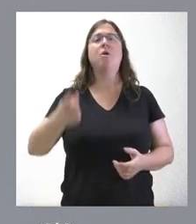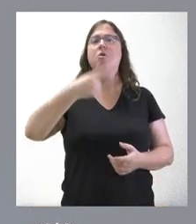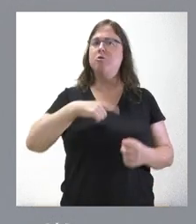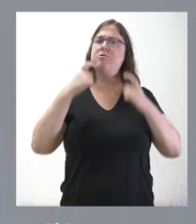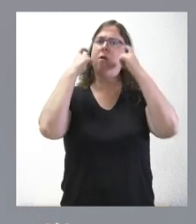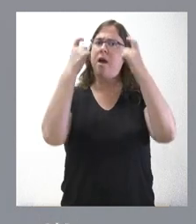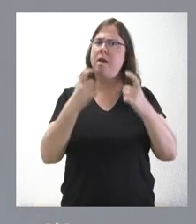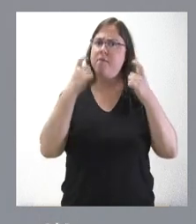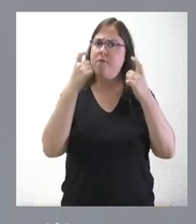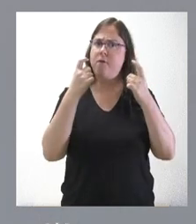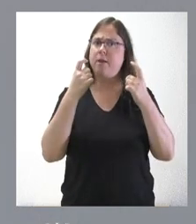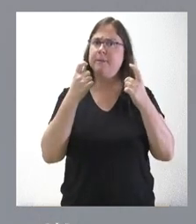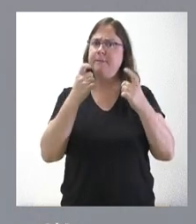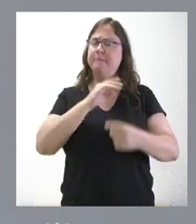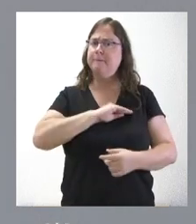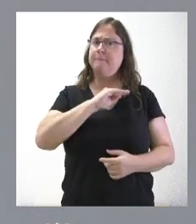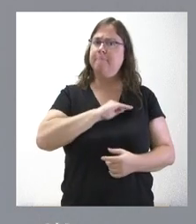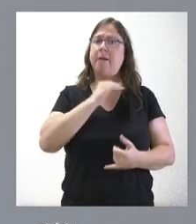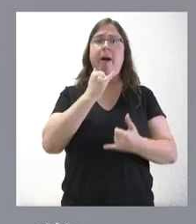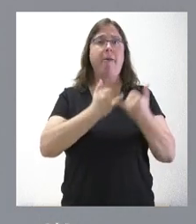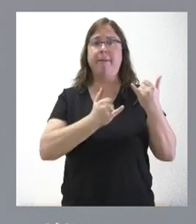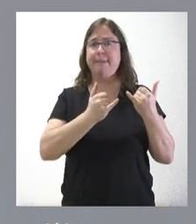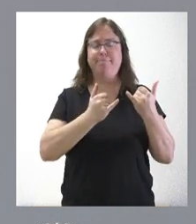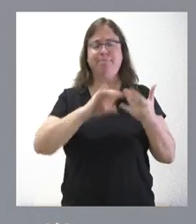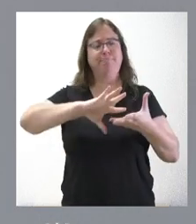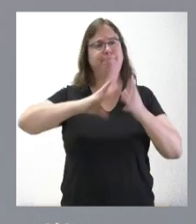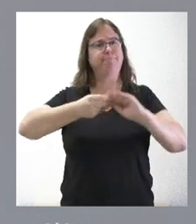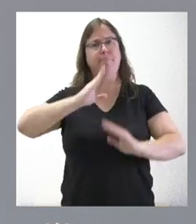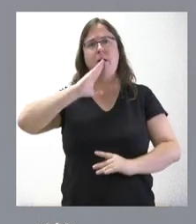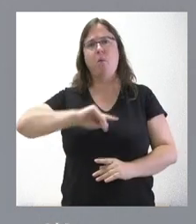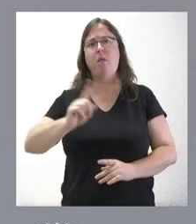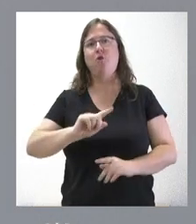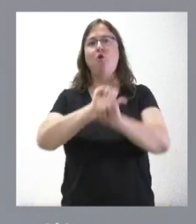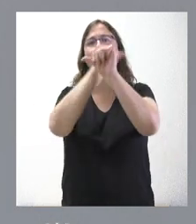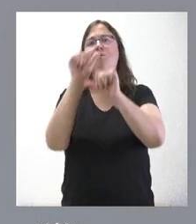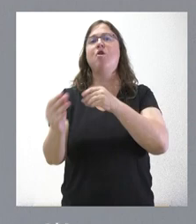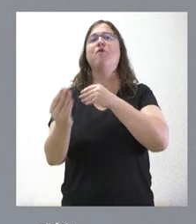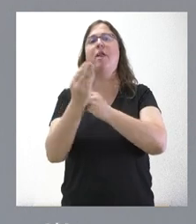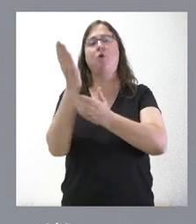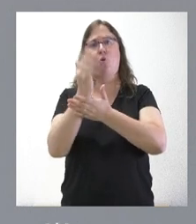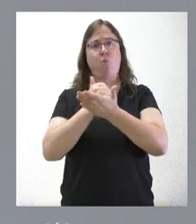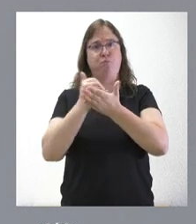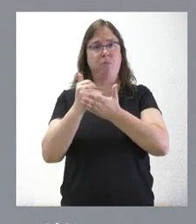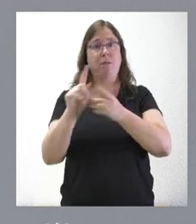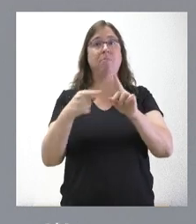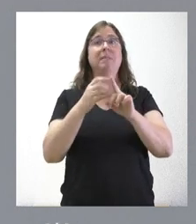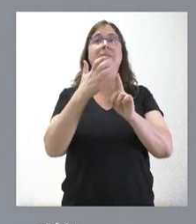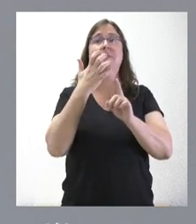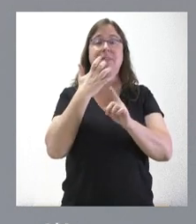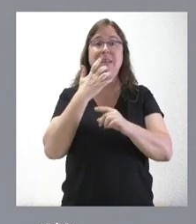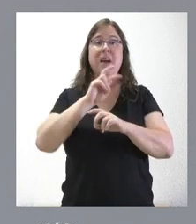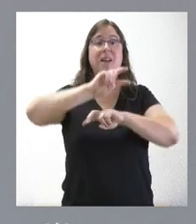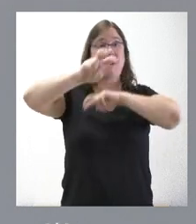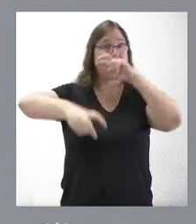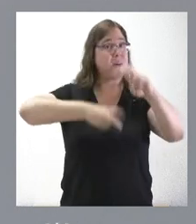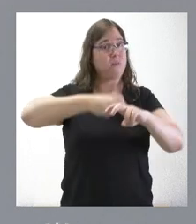relevante y es un esfuerzo que no viene contemplado adecuadamente en el modelo de financiación de las comunidades autónomas y, cuando se reforme, tendría que ser una